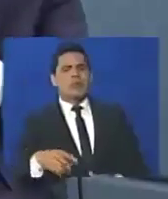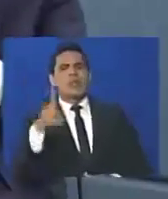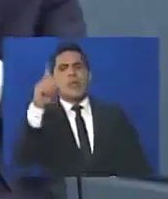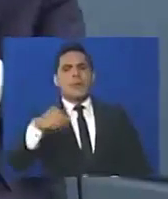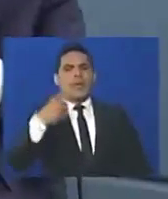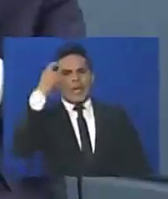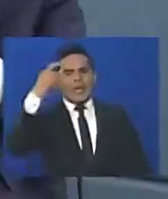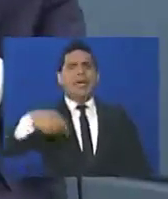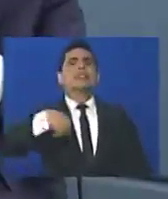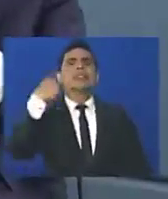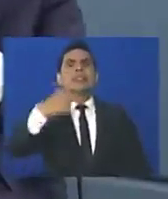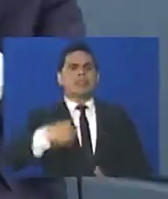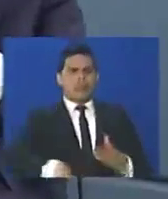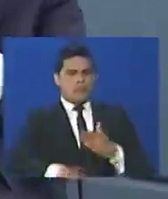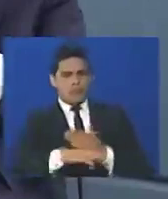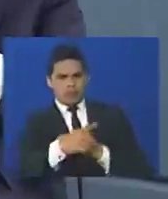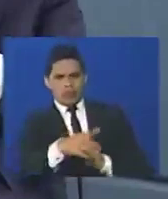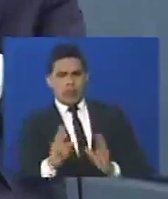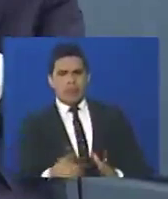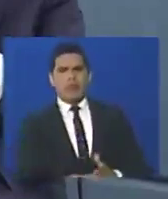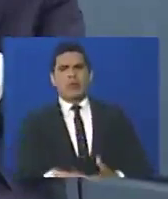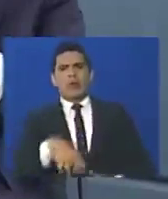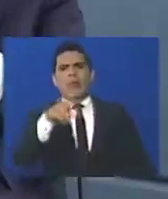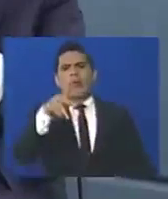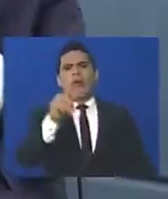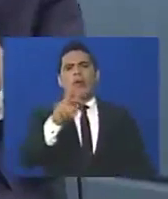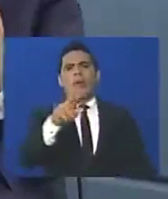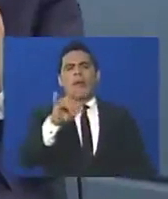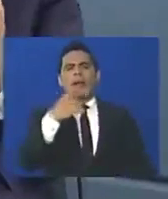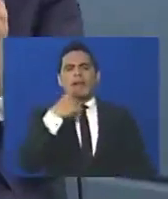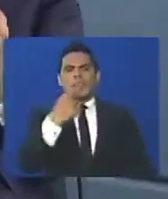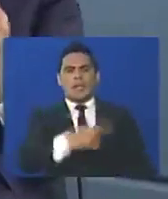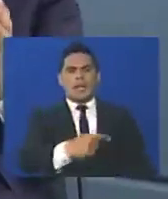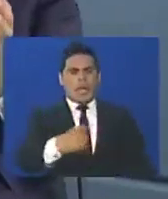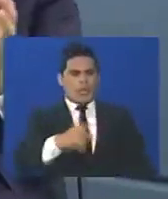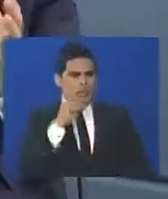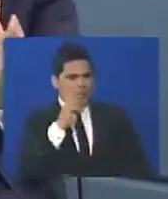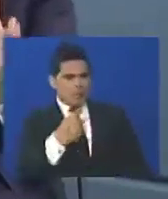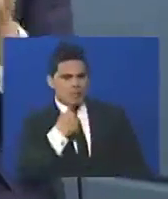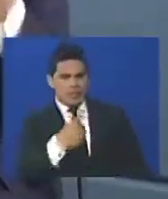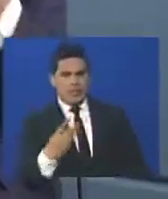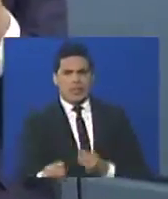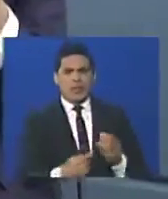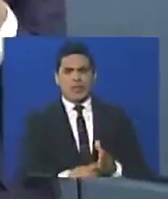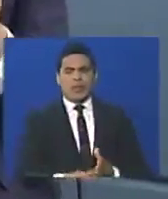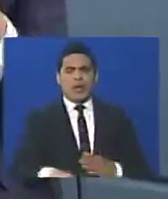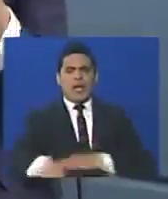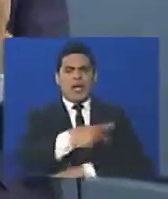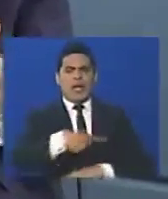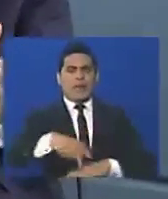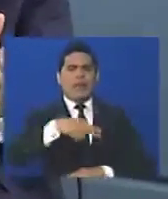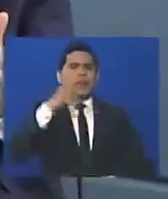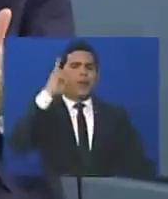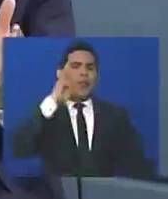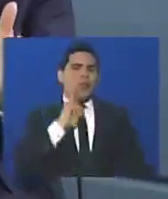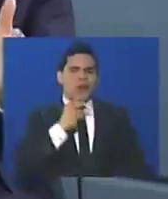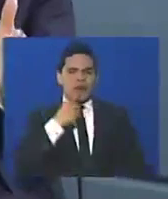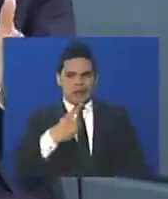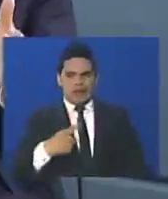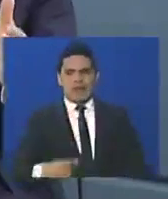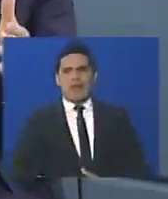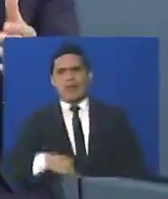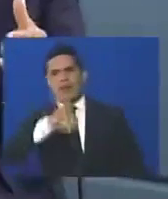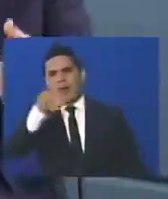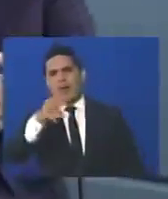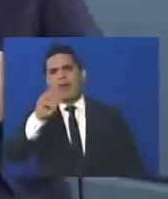Guiria el día siguiente, que yo andaba de gira por Paria, y la gente estaba estupefacta, porque en plena plaza Bolívar de Guiria, José